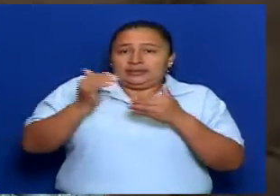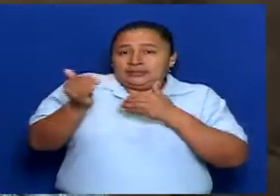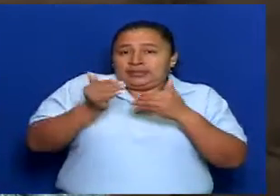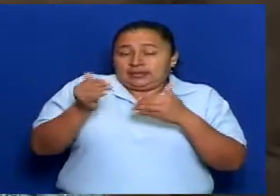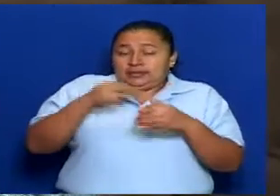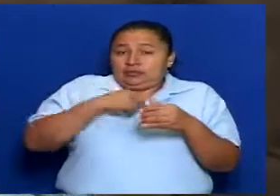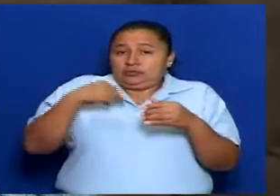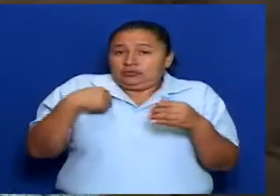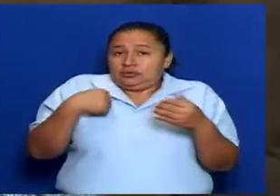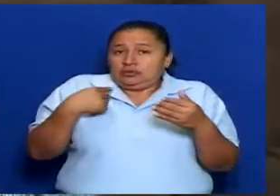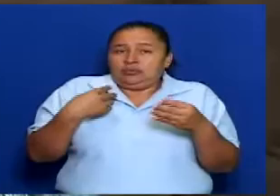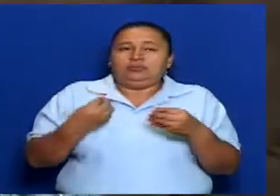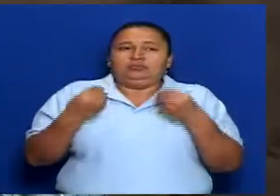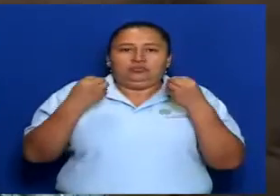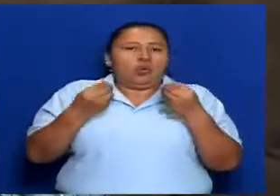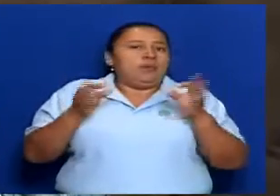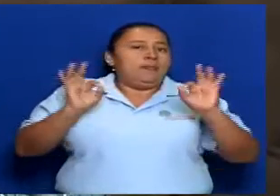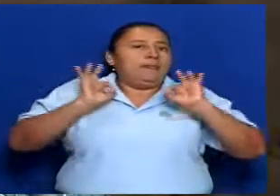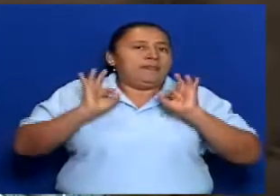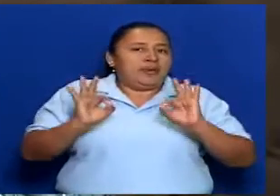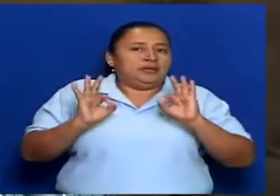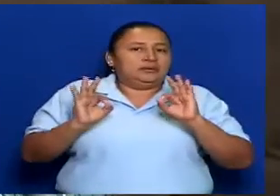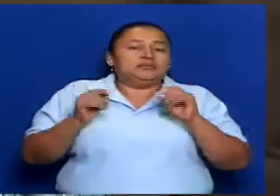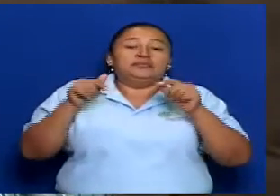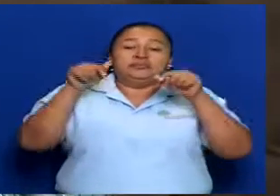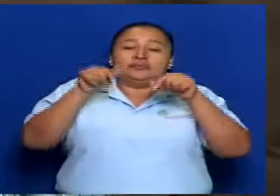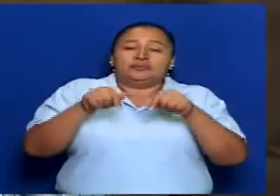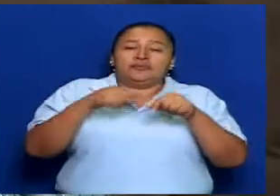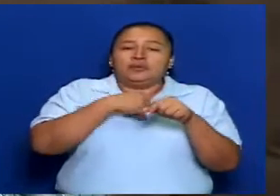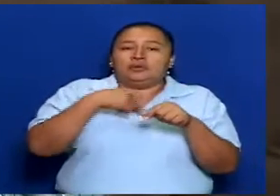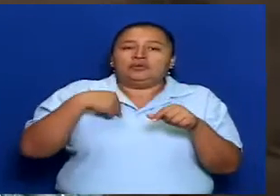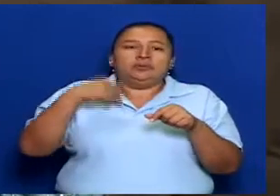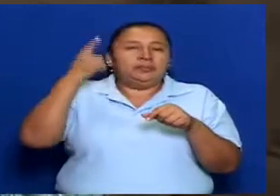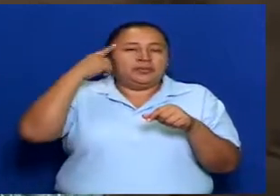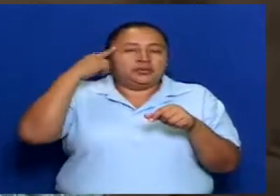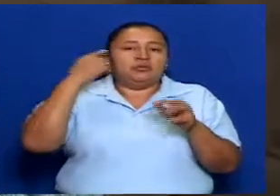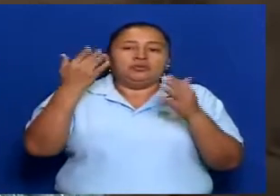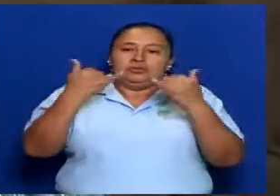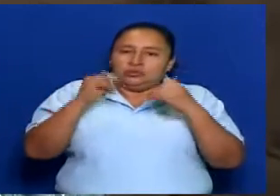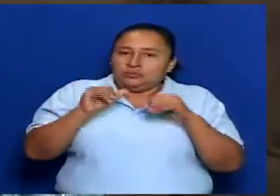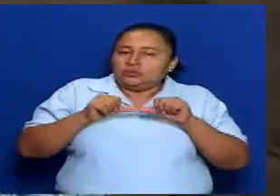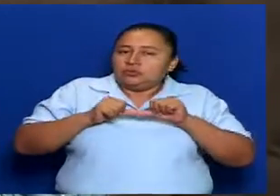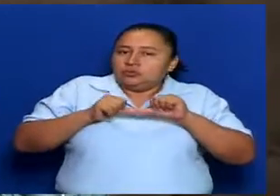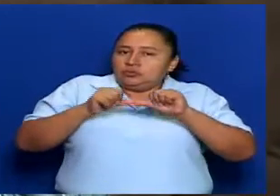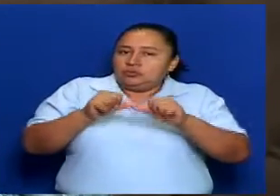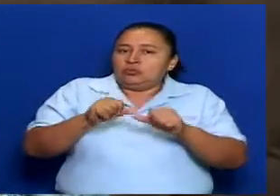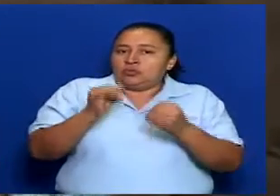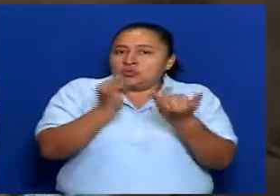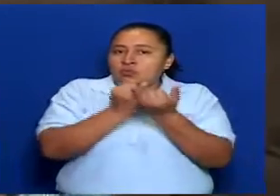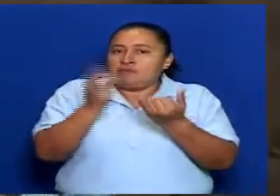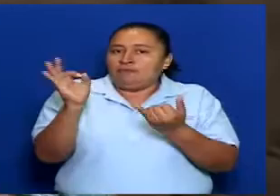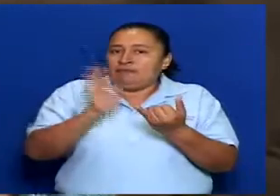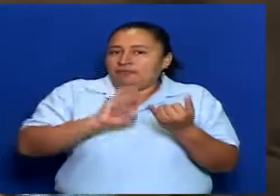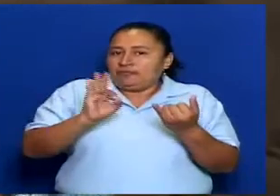nosotros y fue todo un éxito. Nosotros consideramos que si continuamos de esa manera,